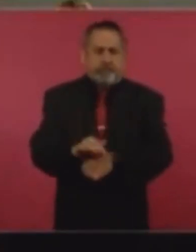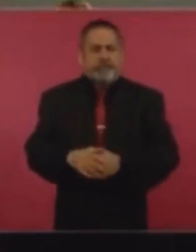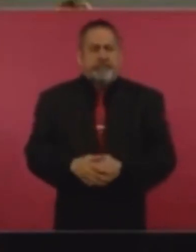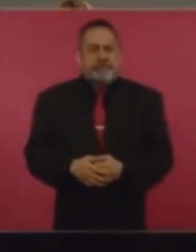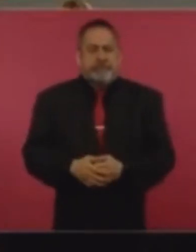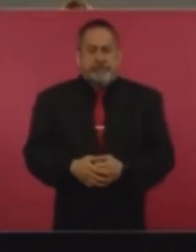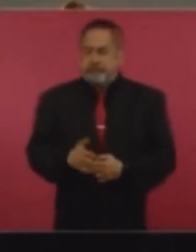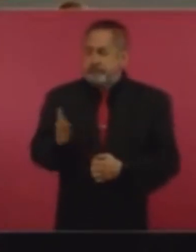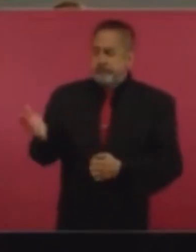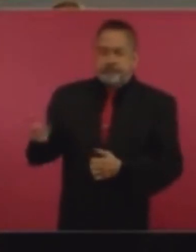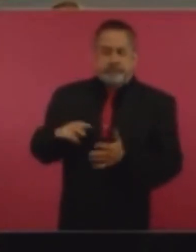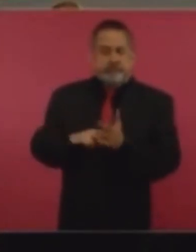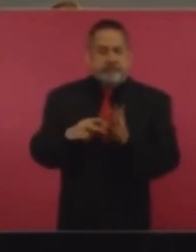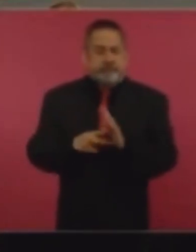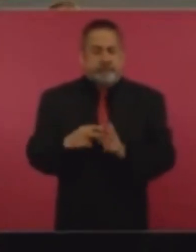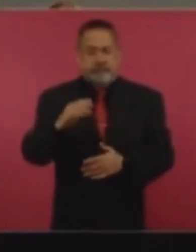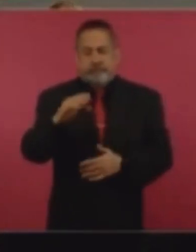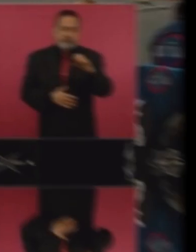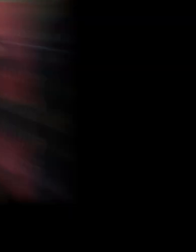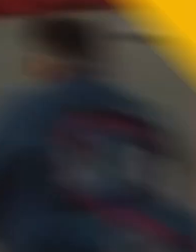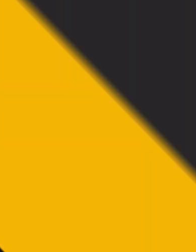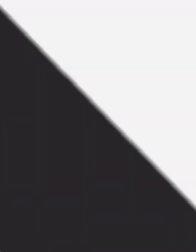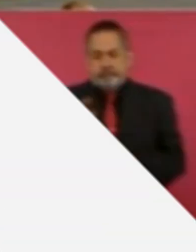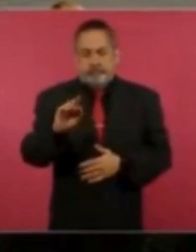a pedir al ingeniero César Fuentes que nos escriba.